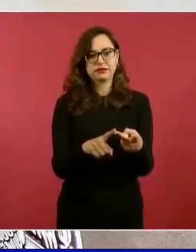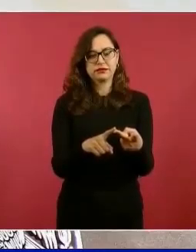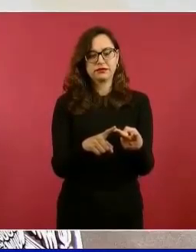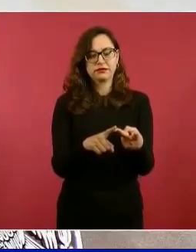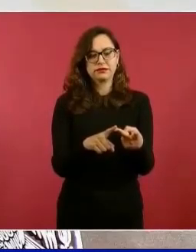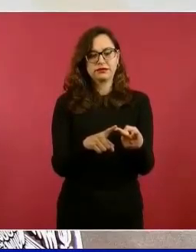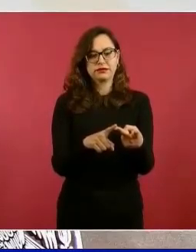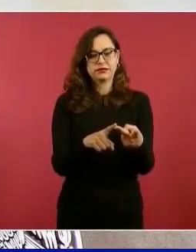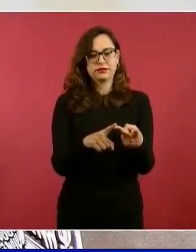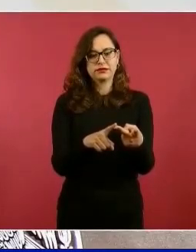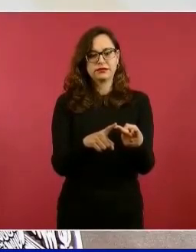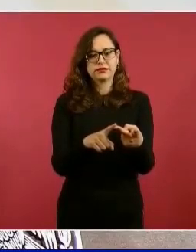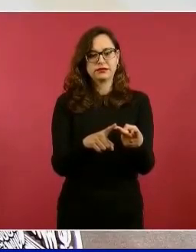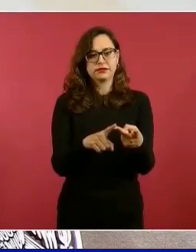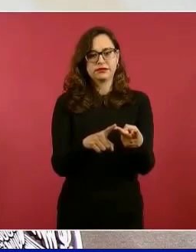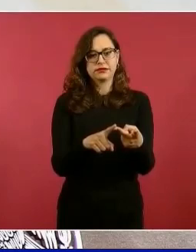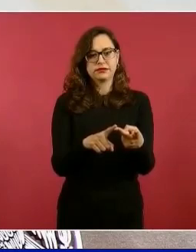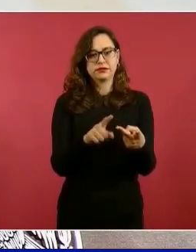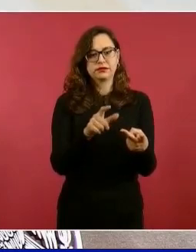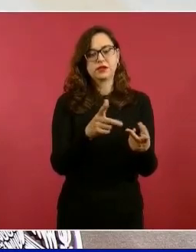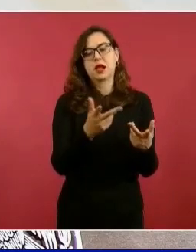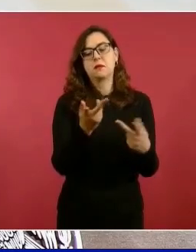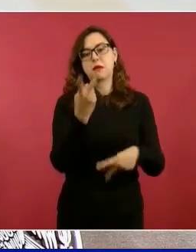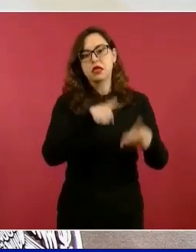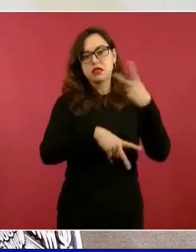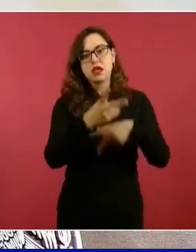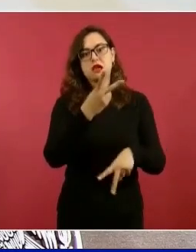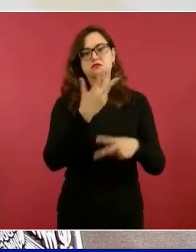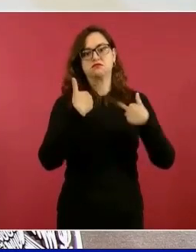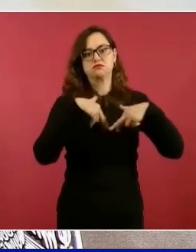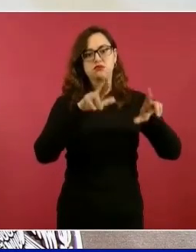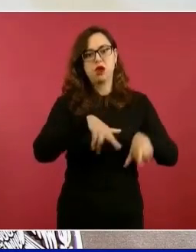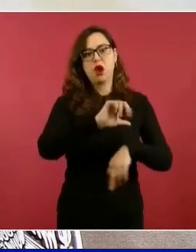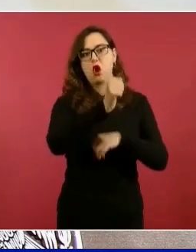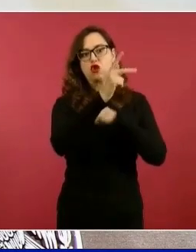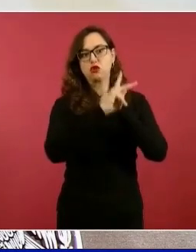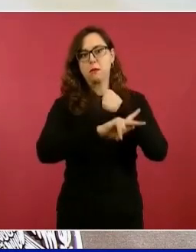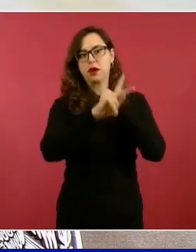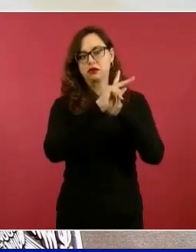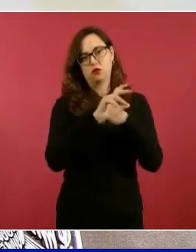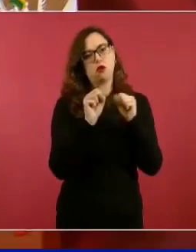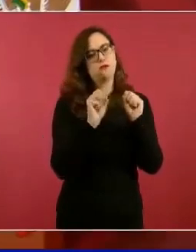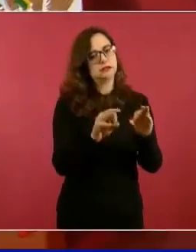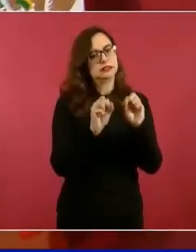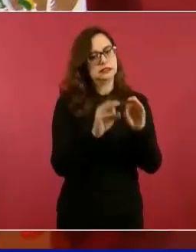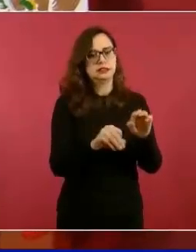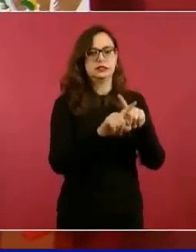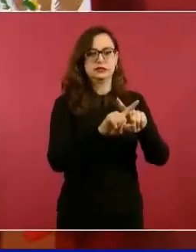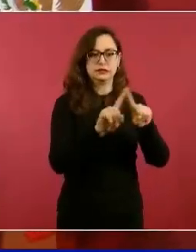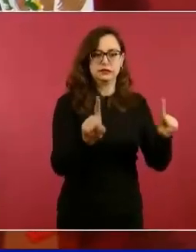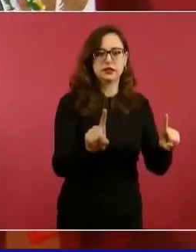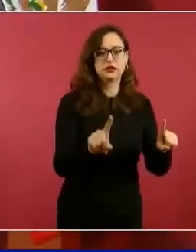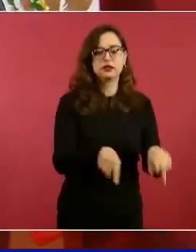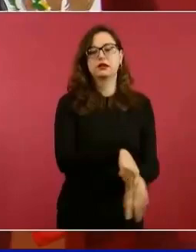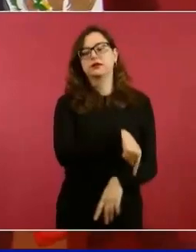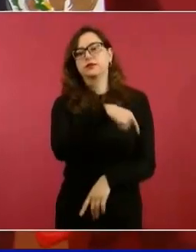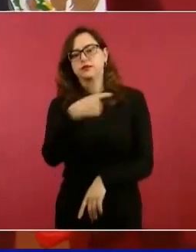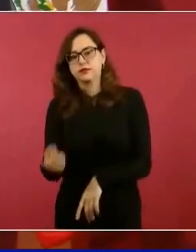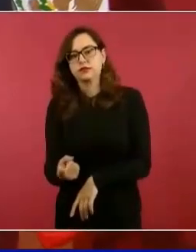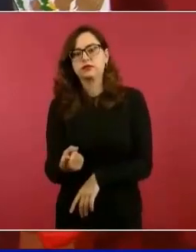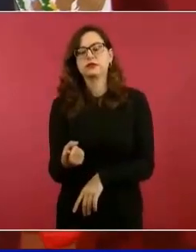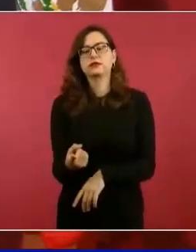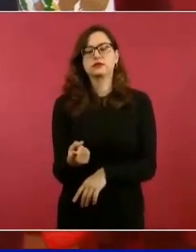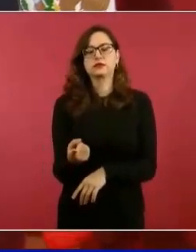de otros países es otra, donde trabajo